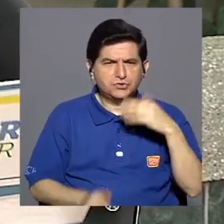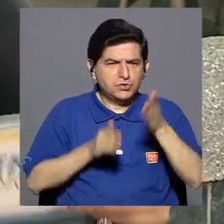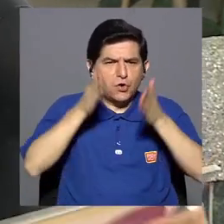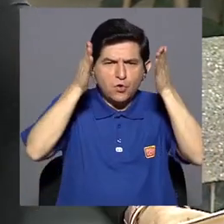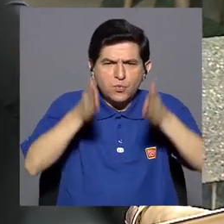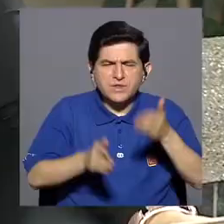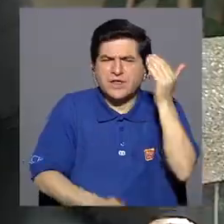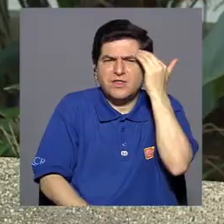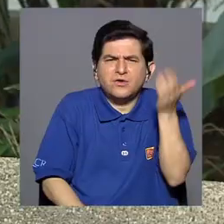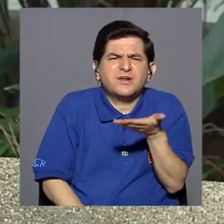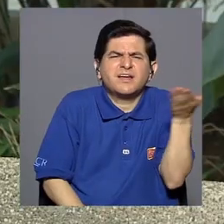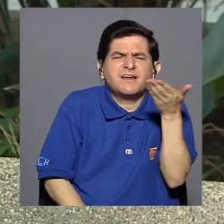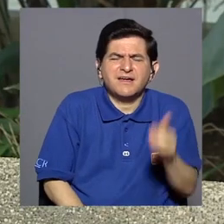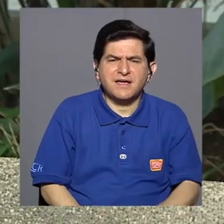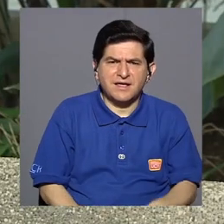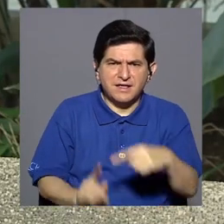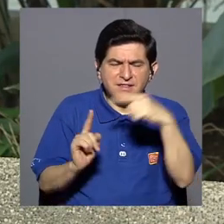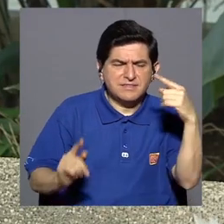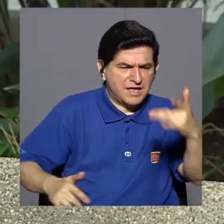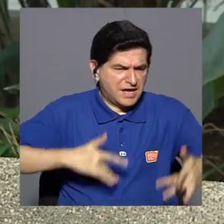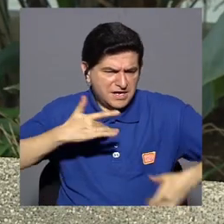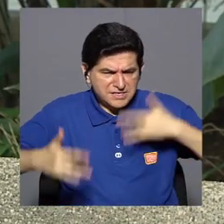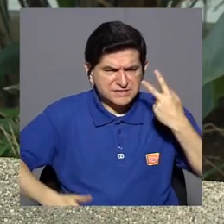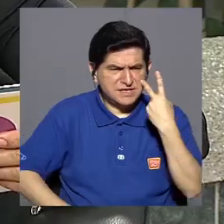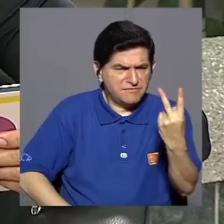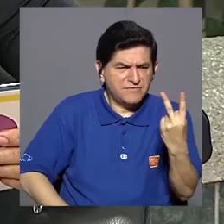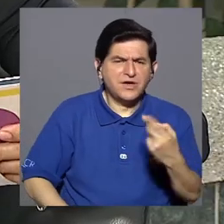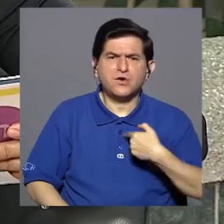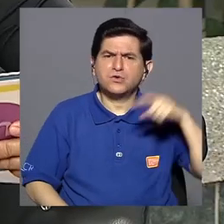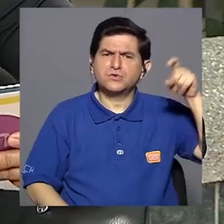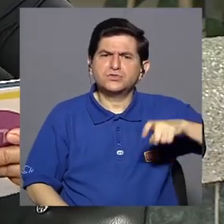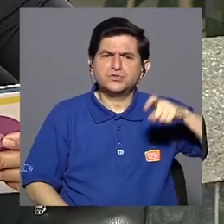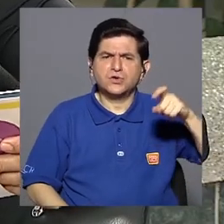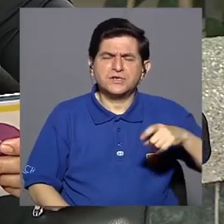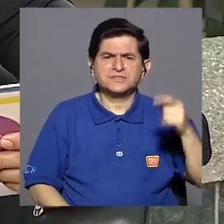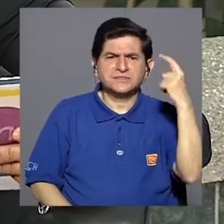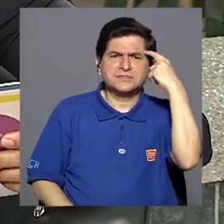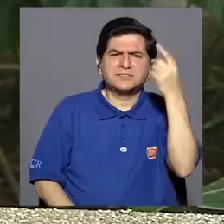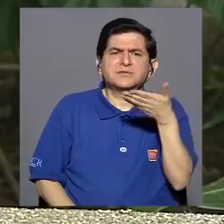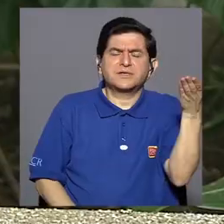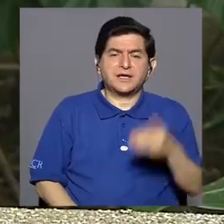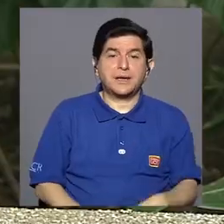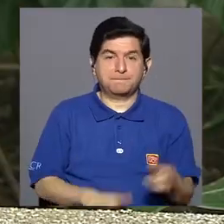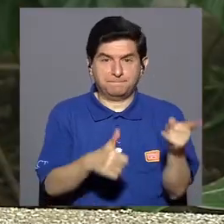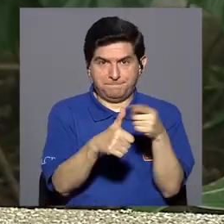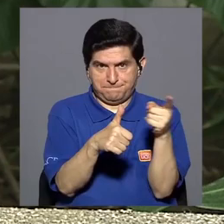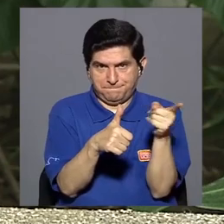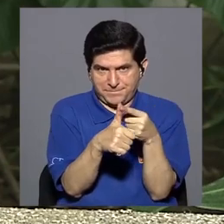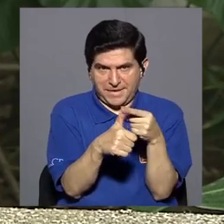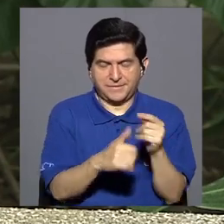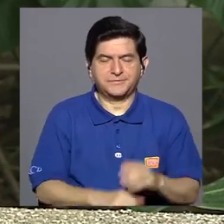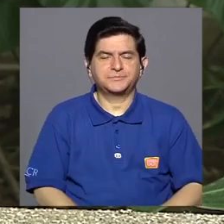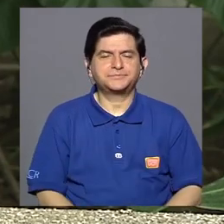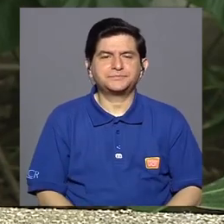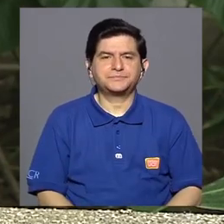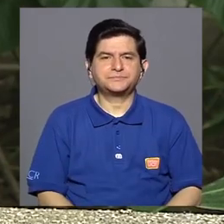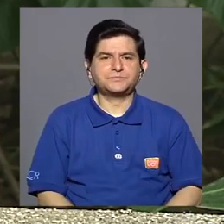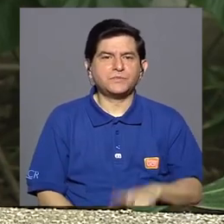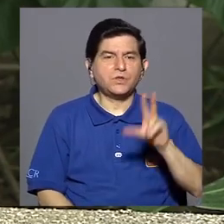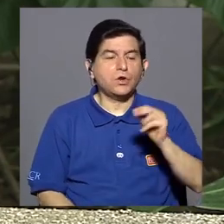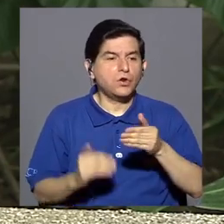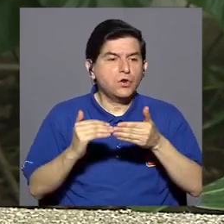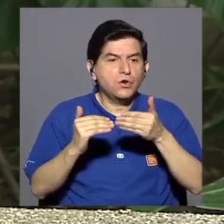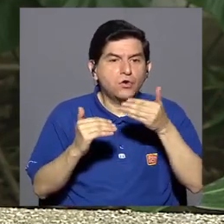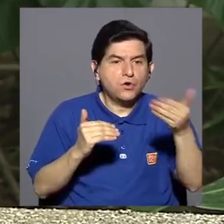cuidadora, ¿qué debo de conocer? A partir de los síntomas que empiezo a ver, ¿qué es lo que yo necesito considerar? Tal vez primero que todo es no